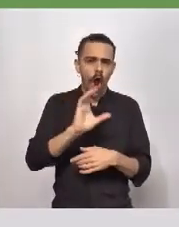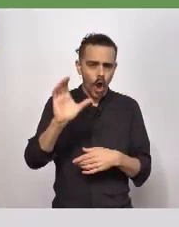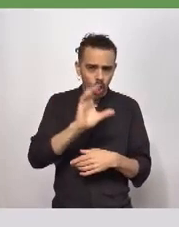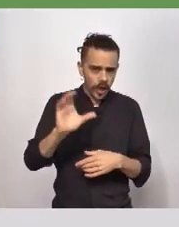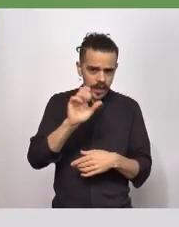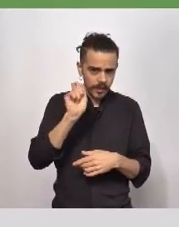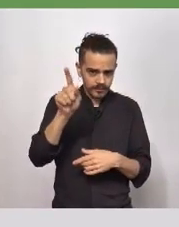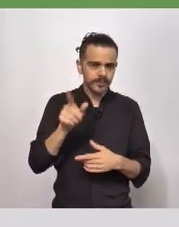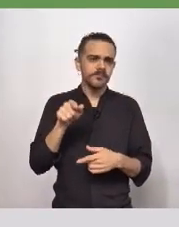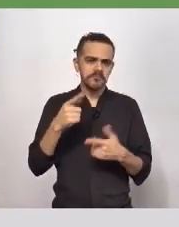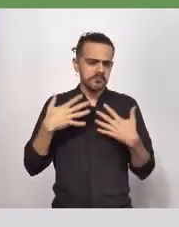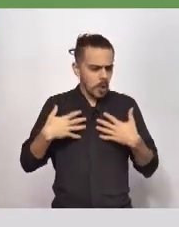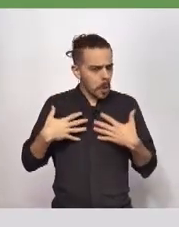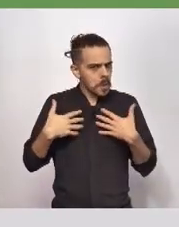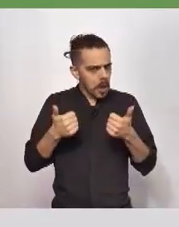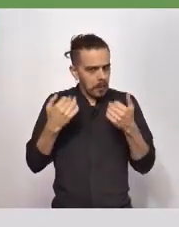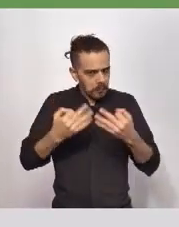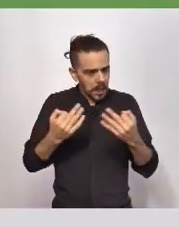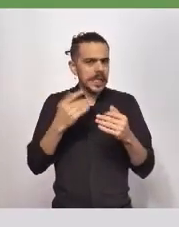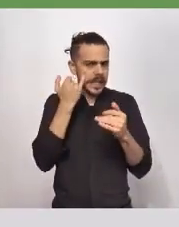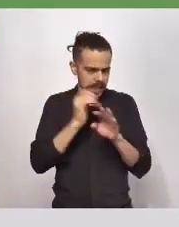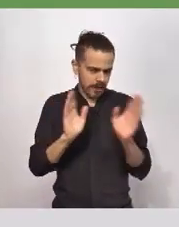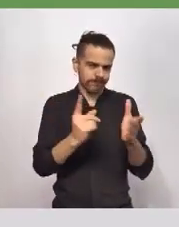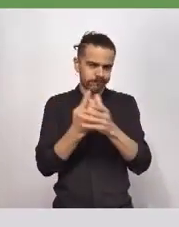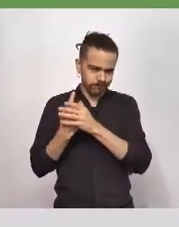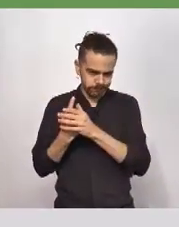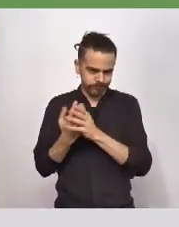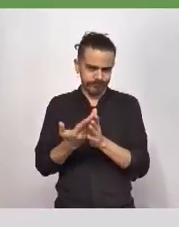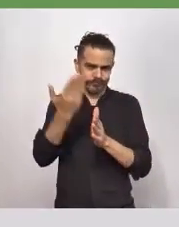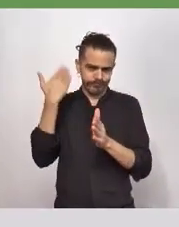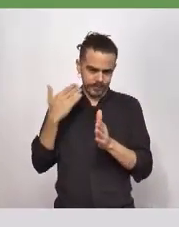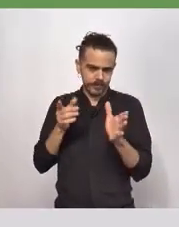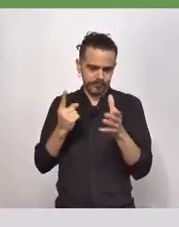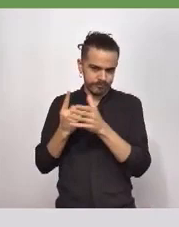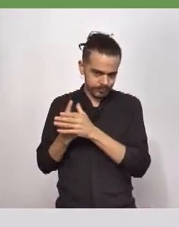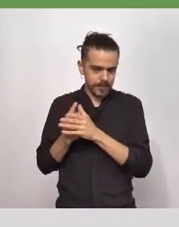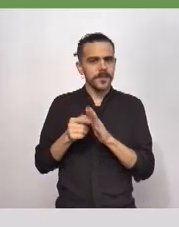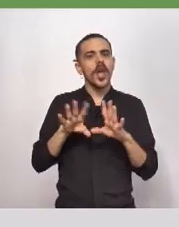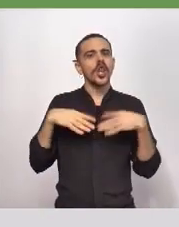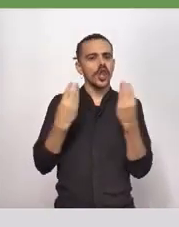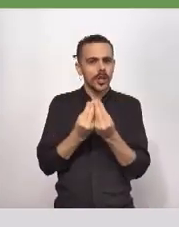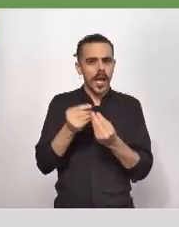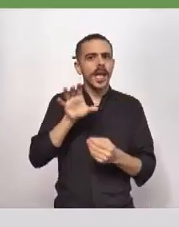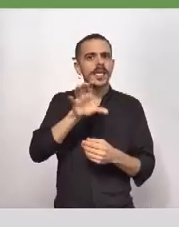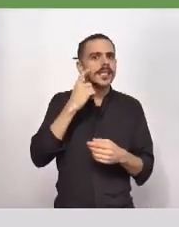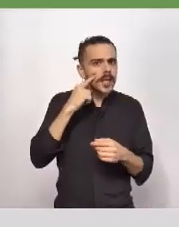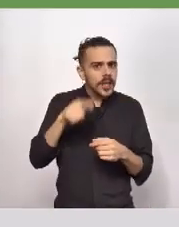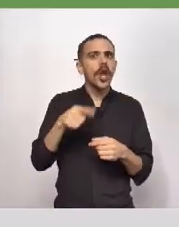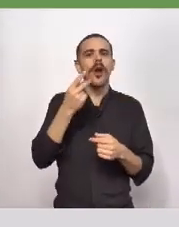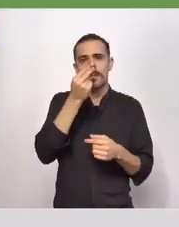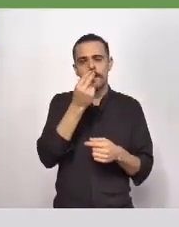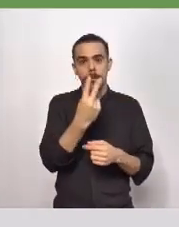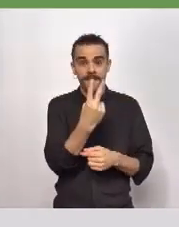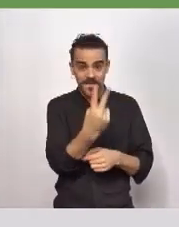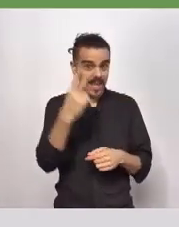momento aislado y con un buen estado de salud. En total los casos confirmados son 29, permanecen 9 en estudio,